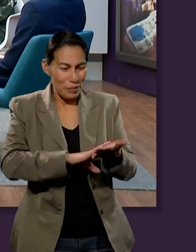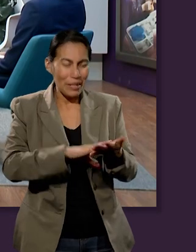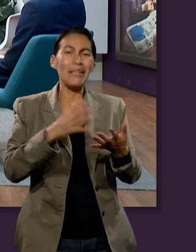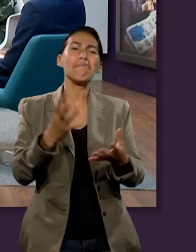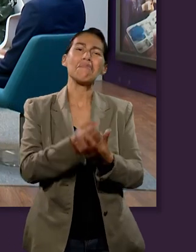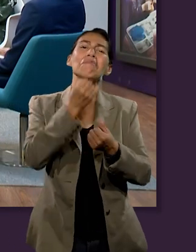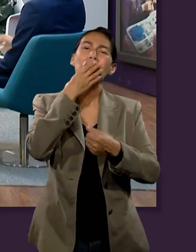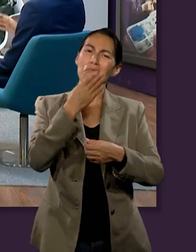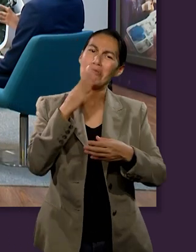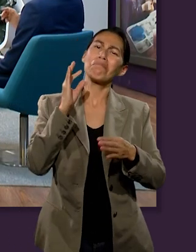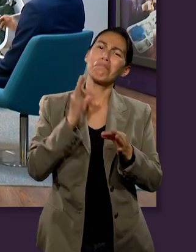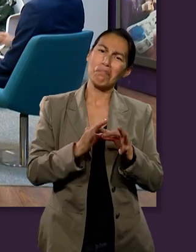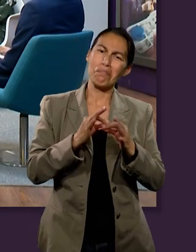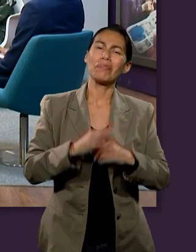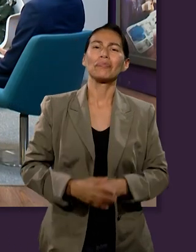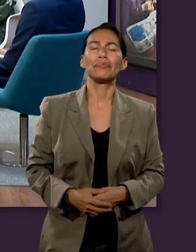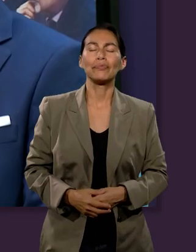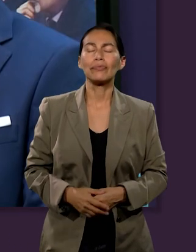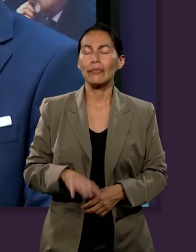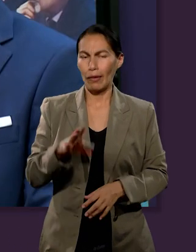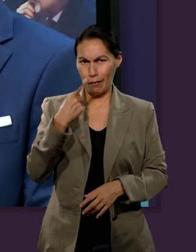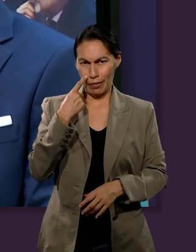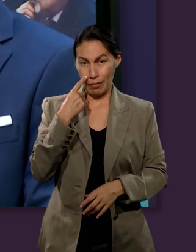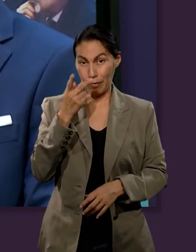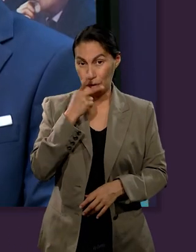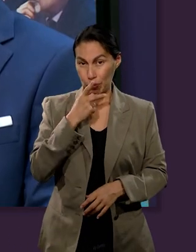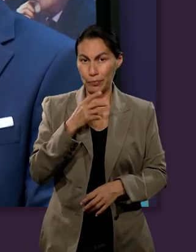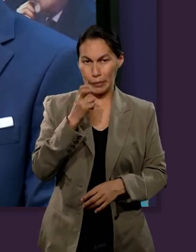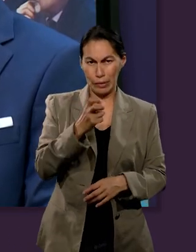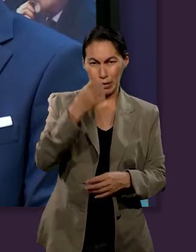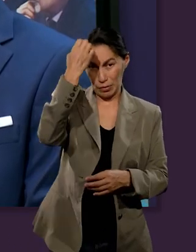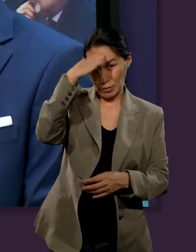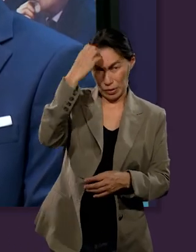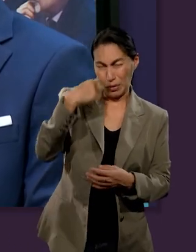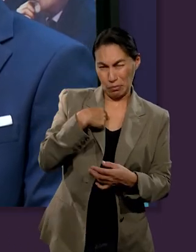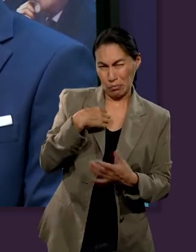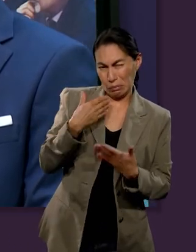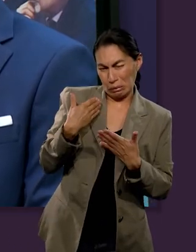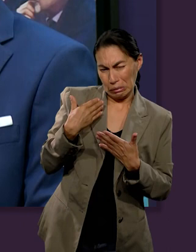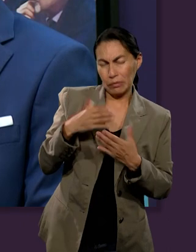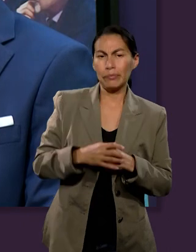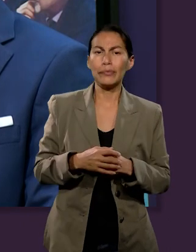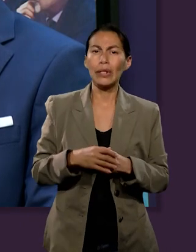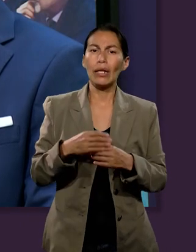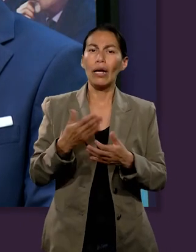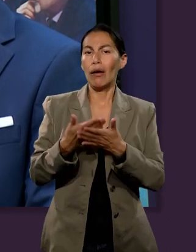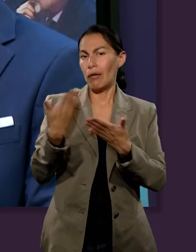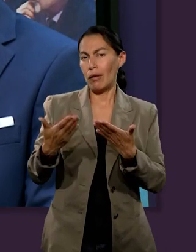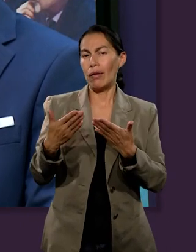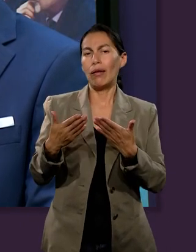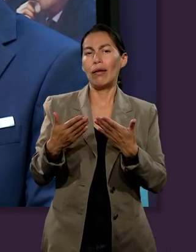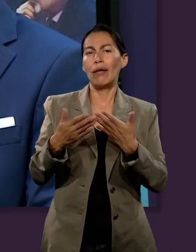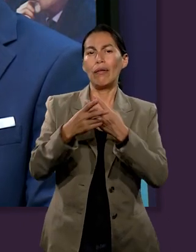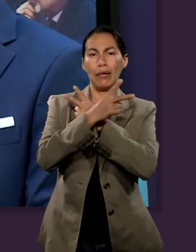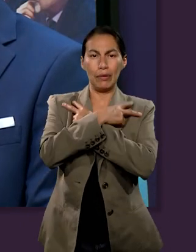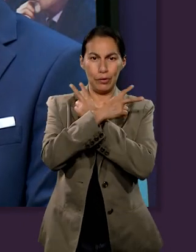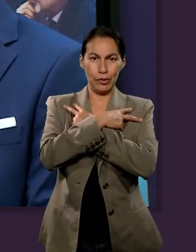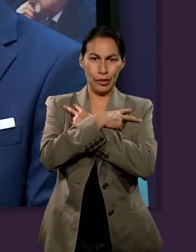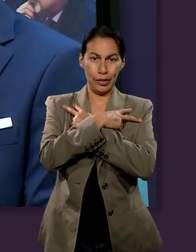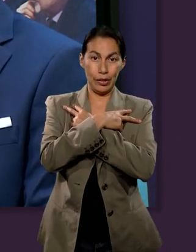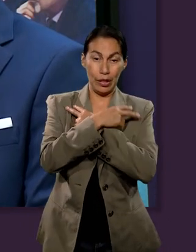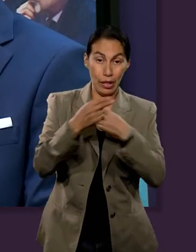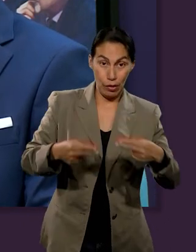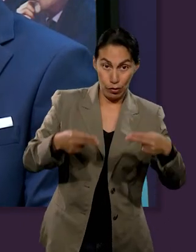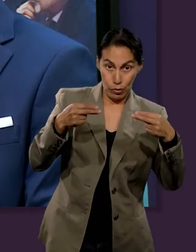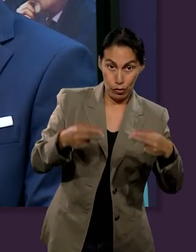Pastor, fíjese, eso me hace recordar una experiencia que yo tuve recientemente. Ahora en vacaciones pusimos un negocio